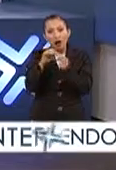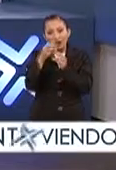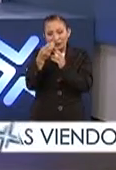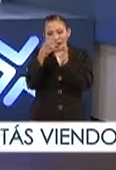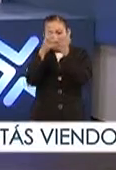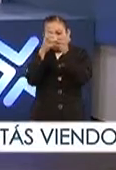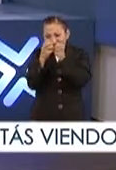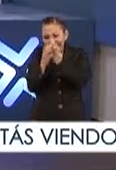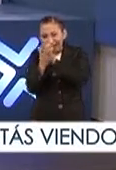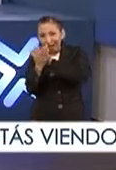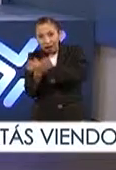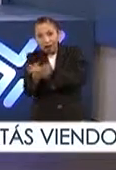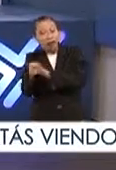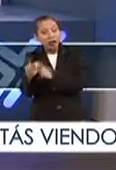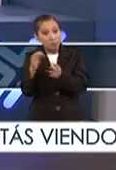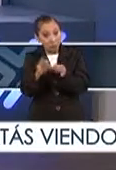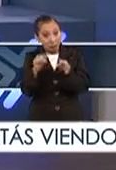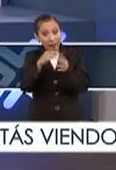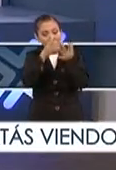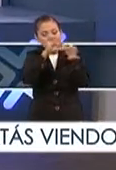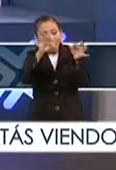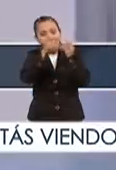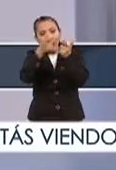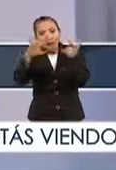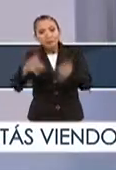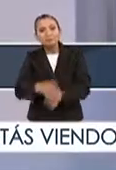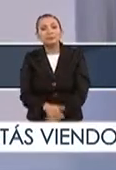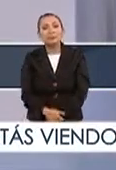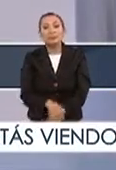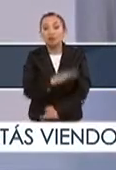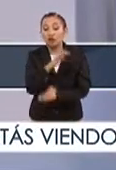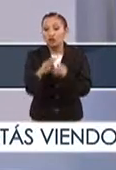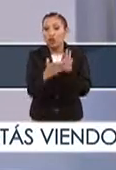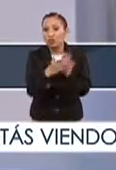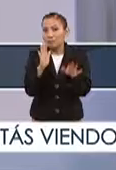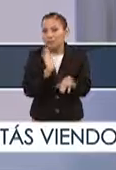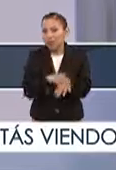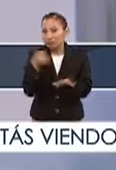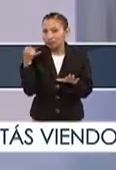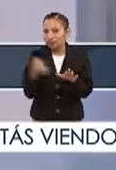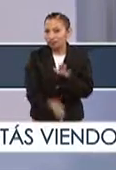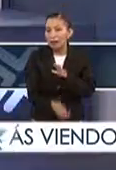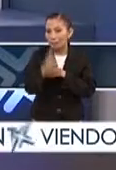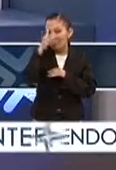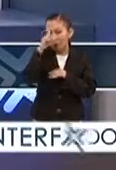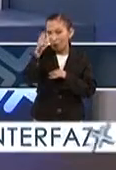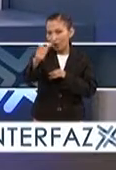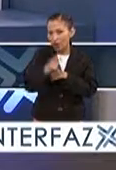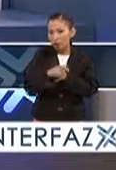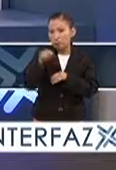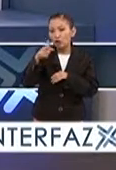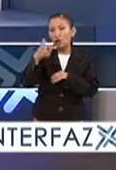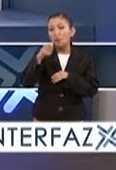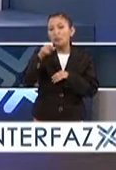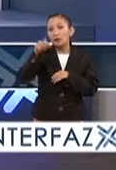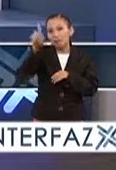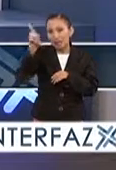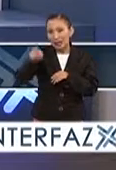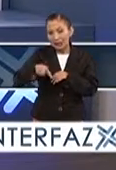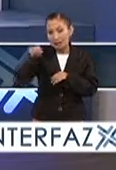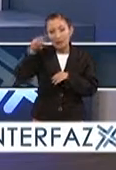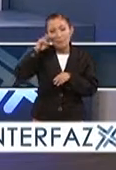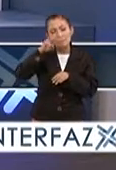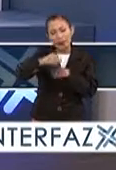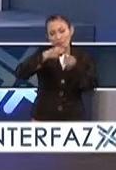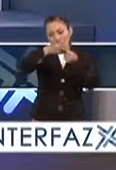fermenta. Es decir, es importante hacerlo saber. Pues todo esto y más, Marco, en mexicox.gob.mx,